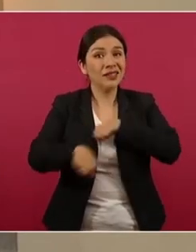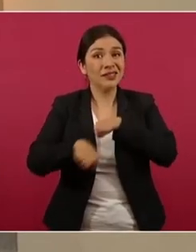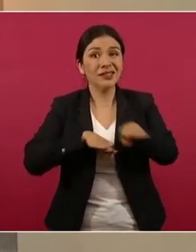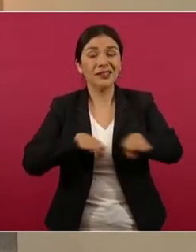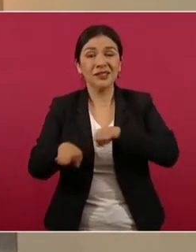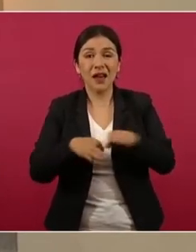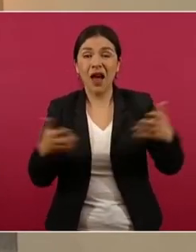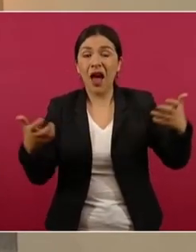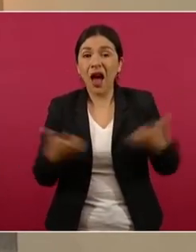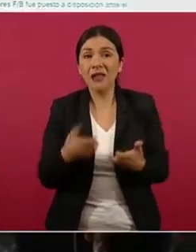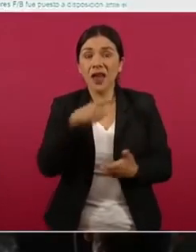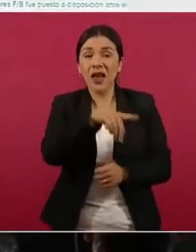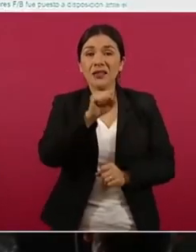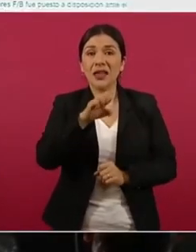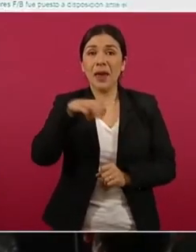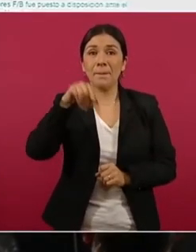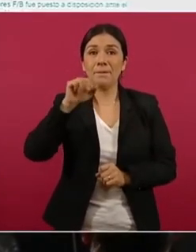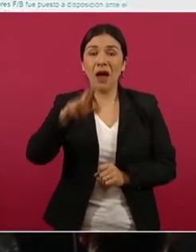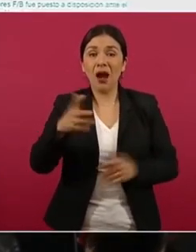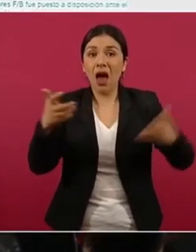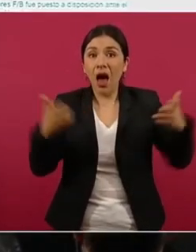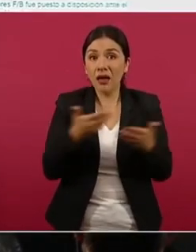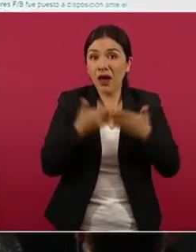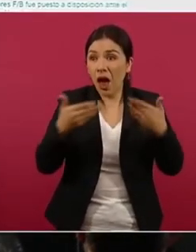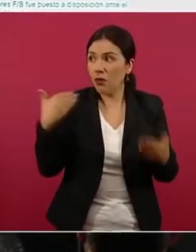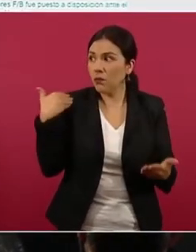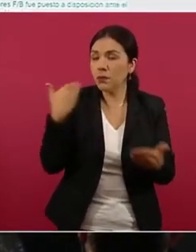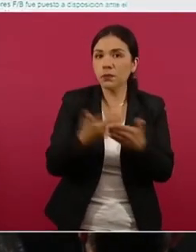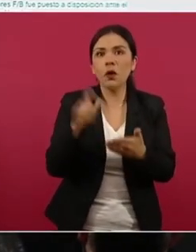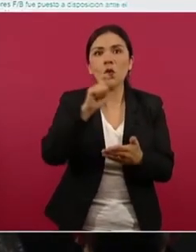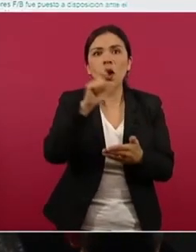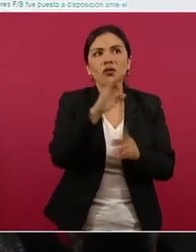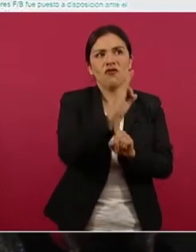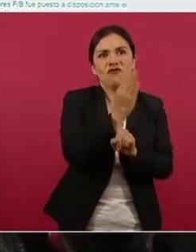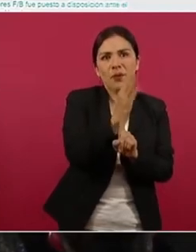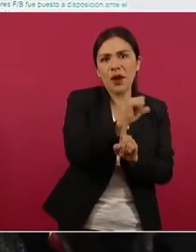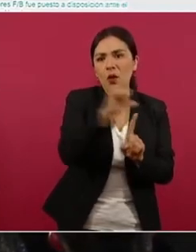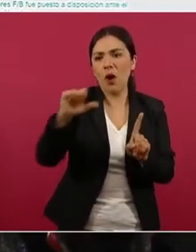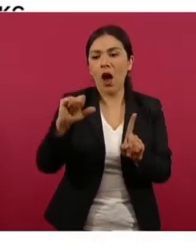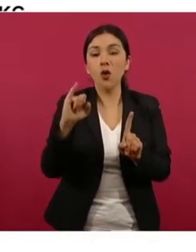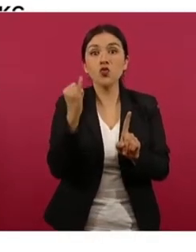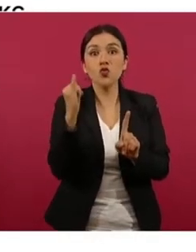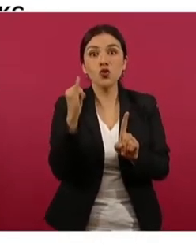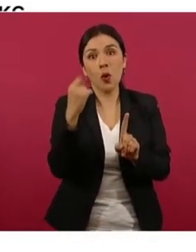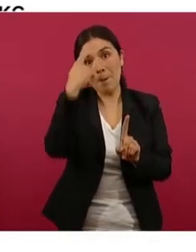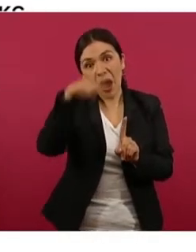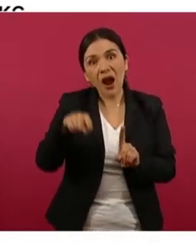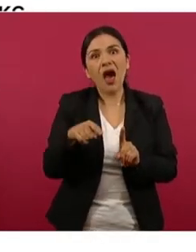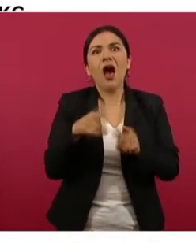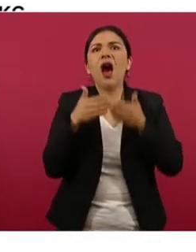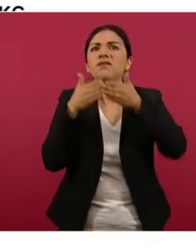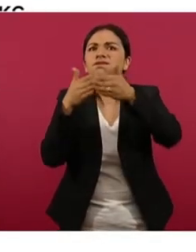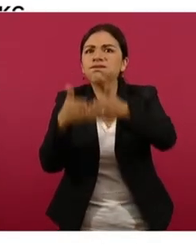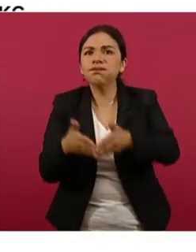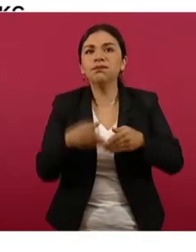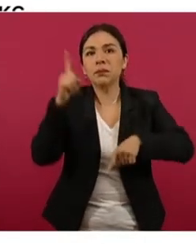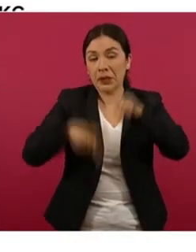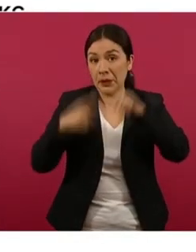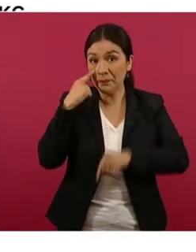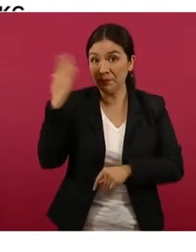que la Secretaría de la Marina ha desarrollado entre febrero y junio de este año de aseguramiento de embarcaciones,